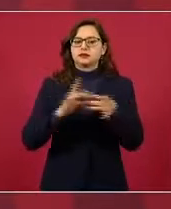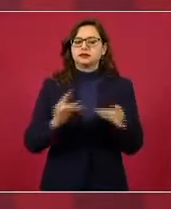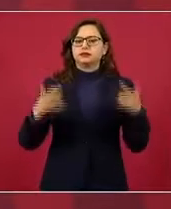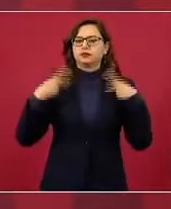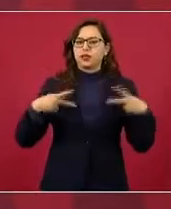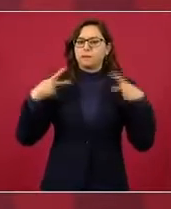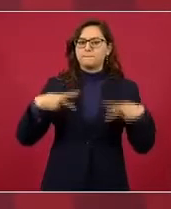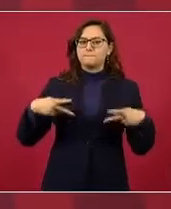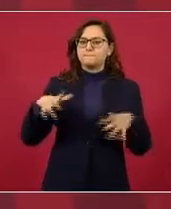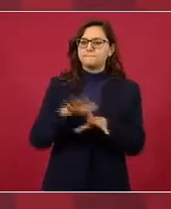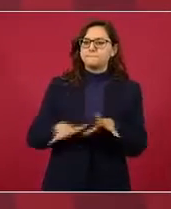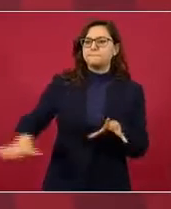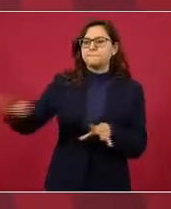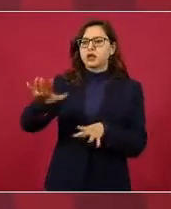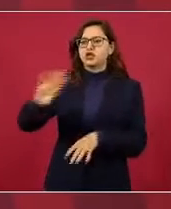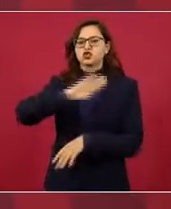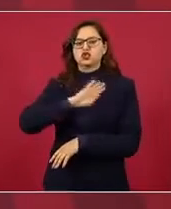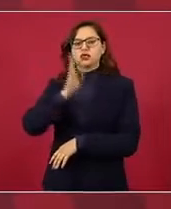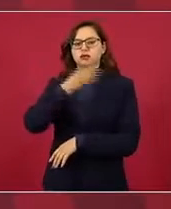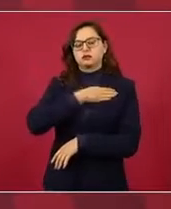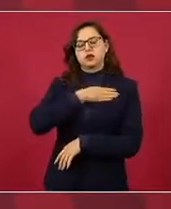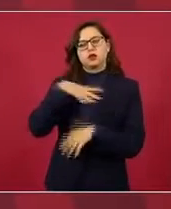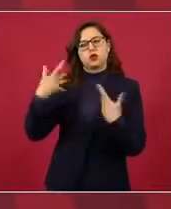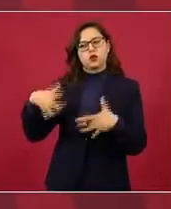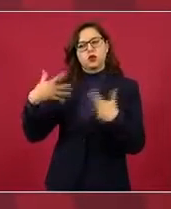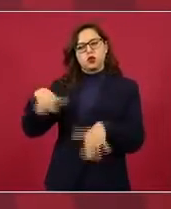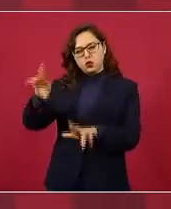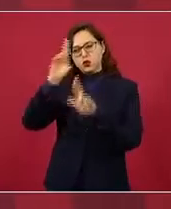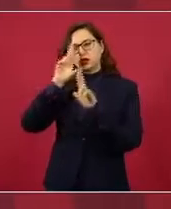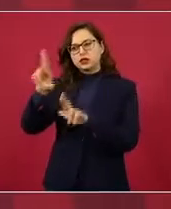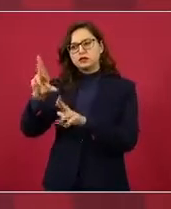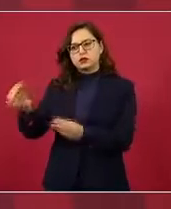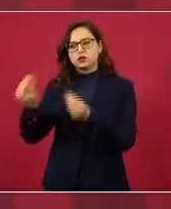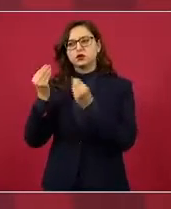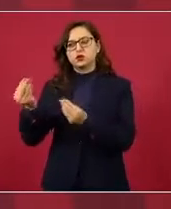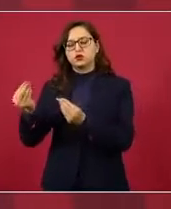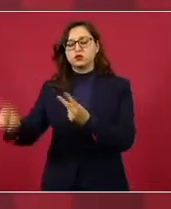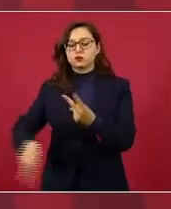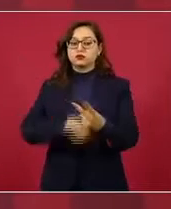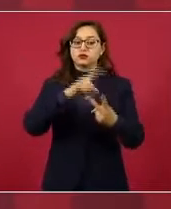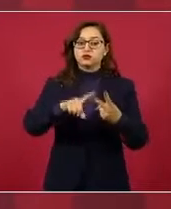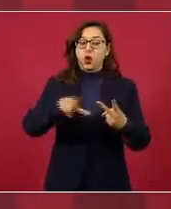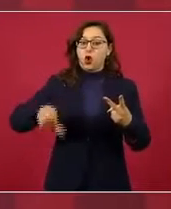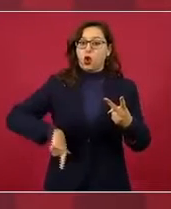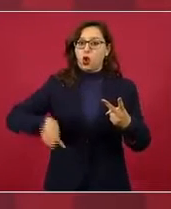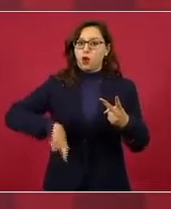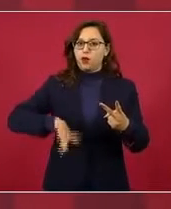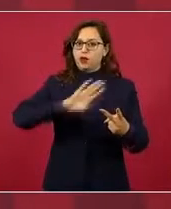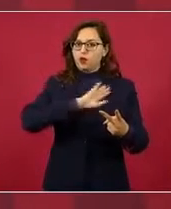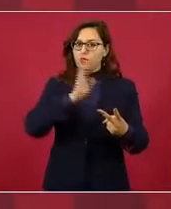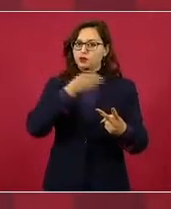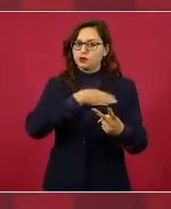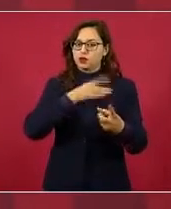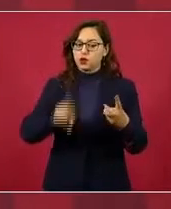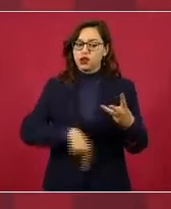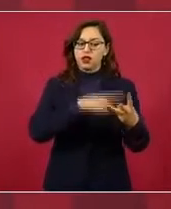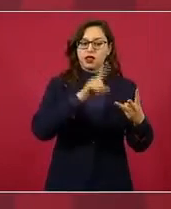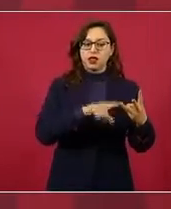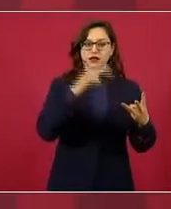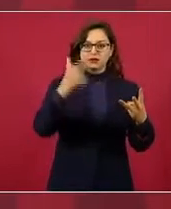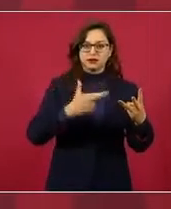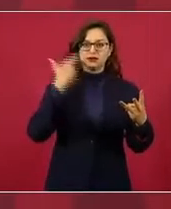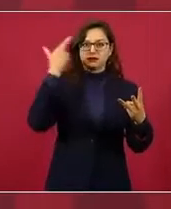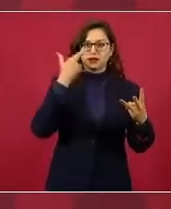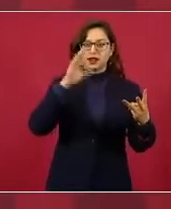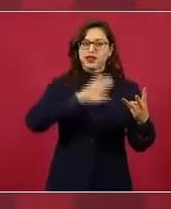que una cosa es el pueblo español, otra cosa es el gobierno y otra cosa es la monarquía son distintos y